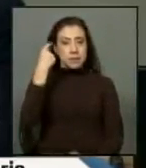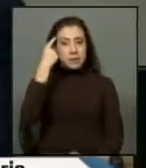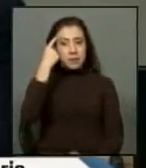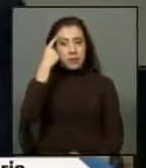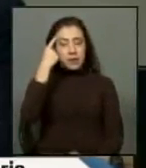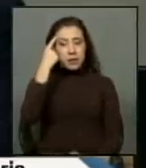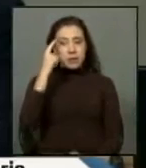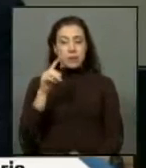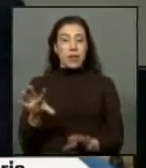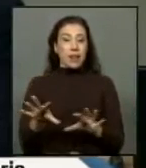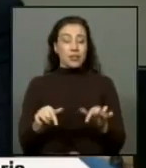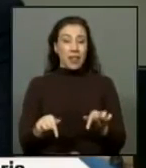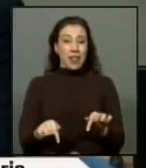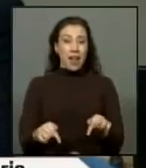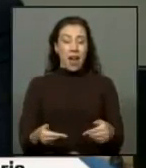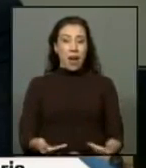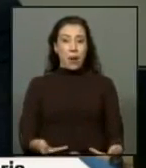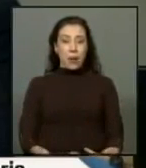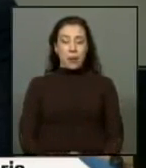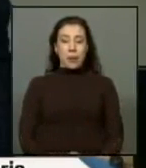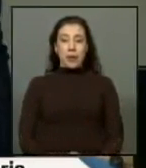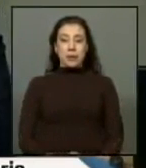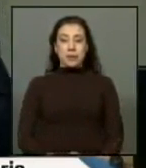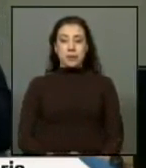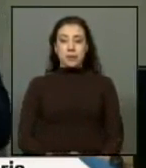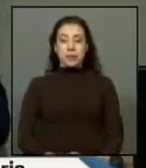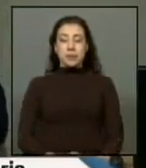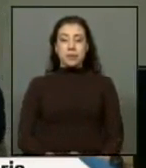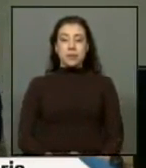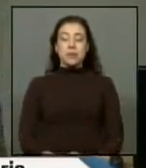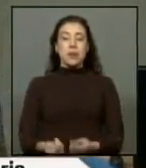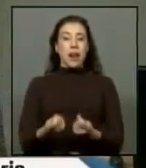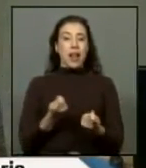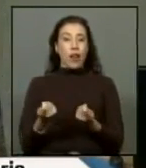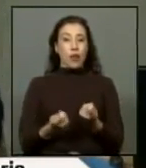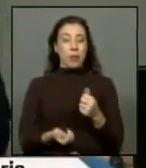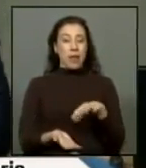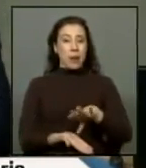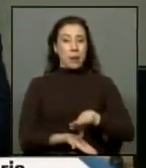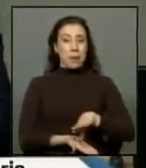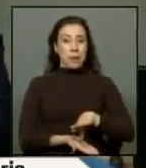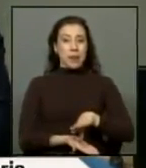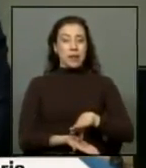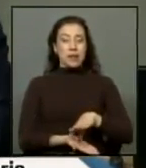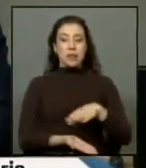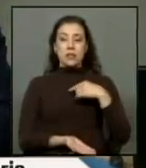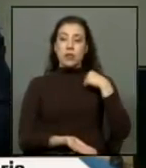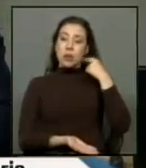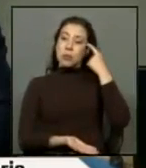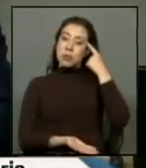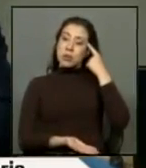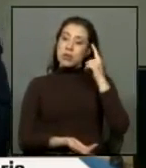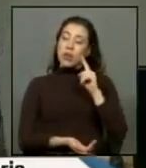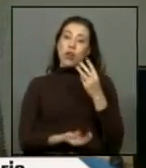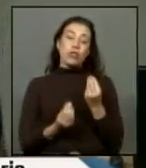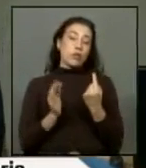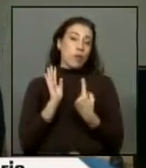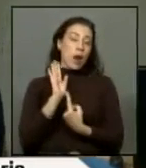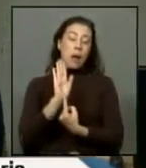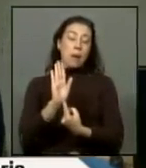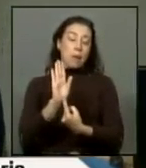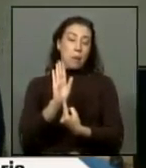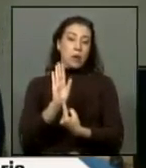en las condiciones actuales y las condiciones económicas que está viviendo el país creo que no se está dando una buena señal